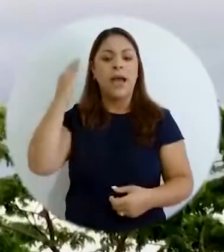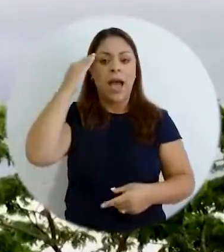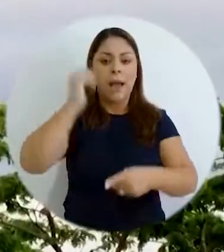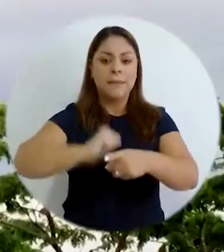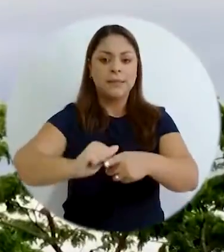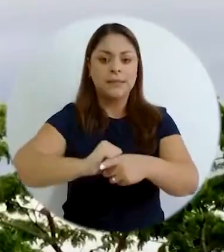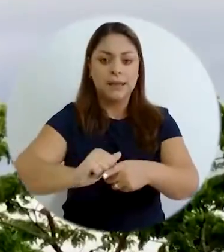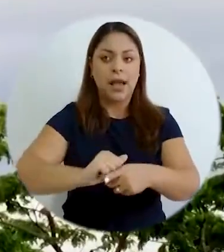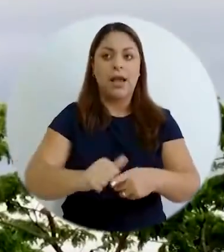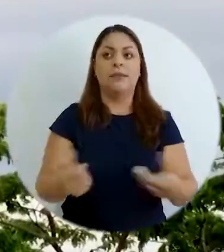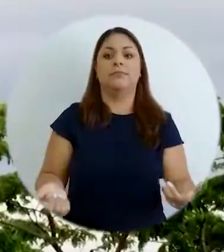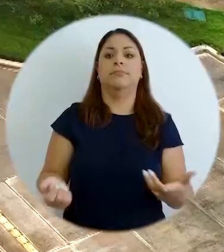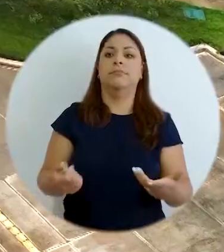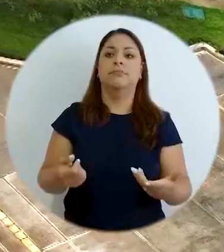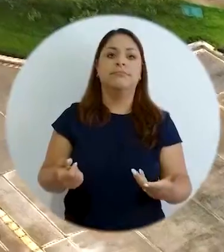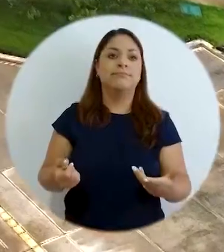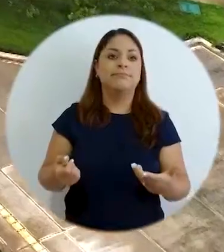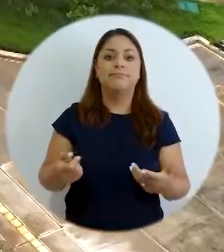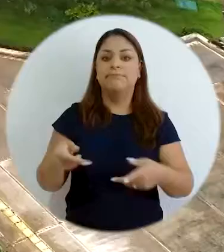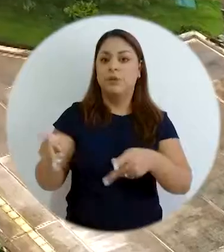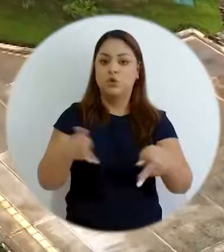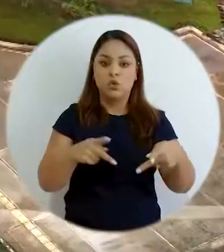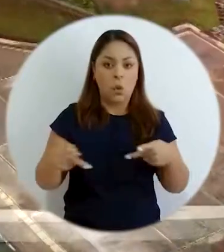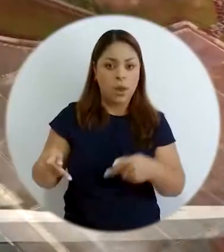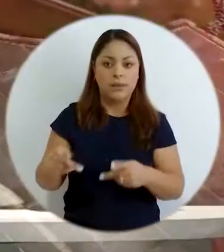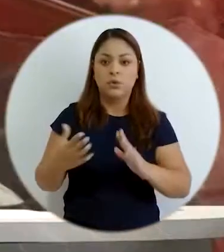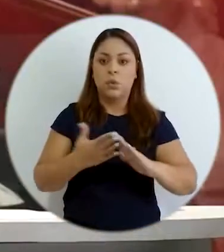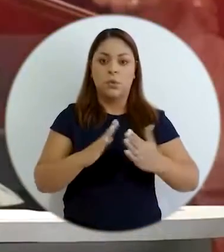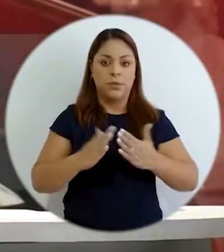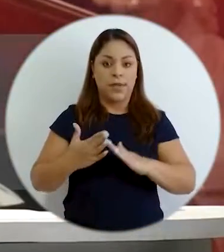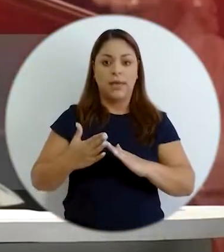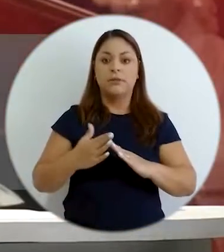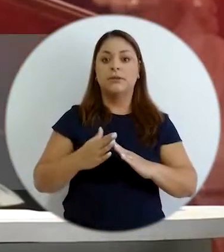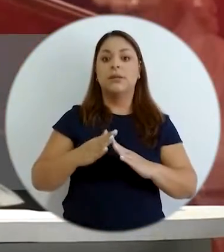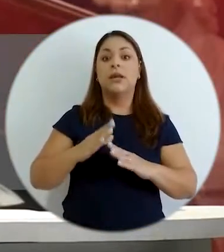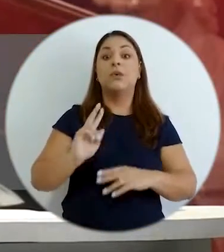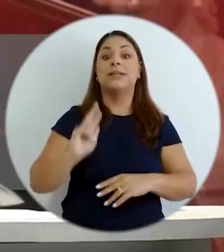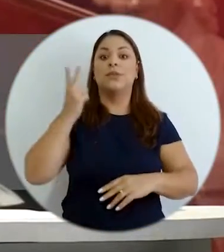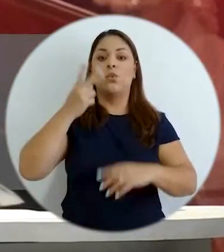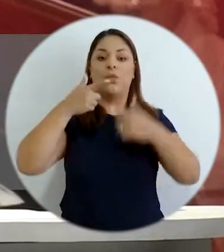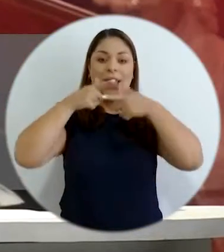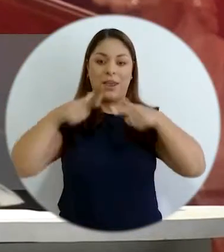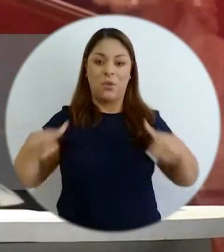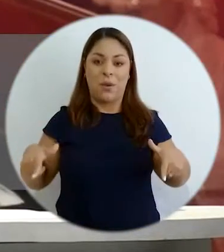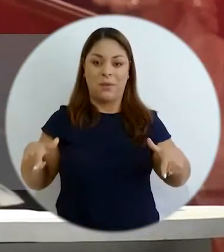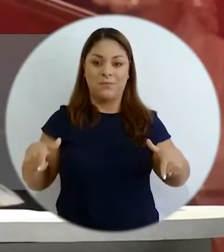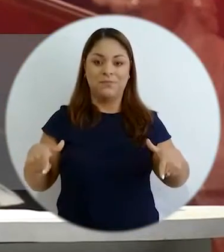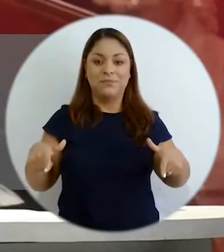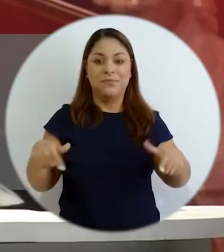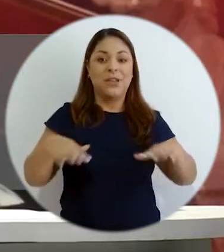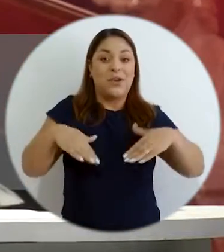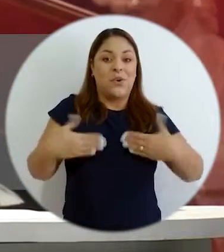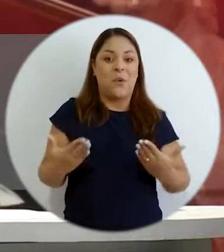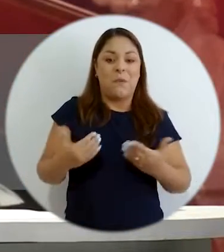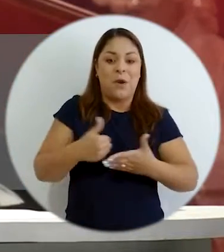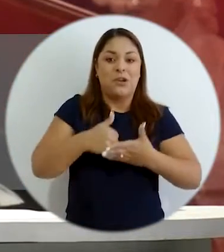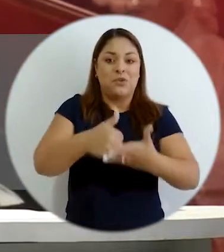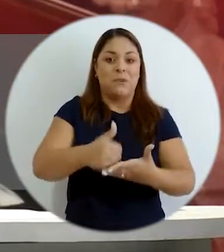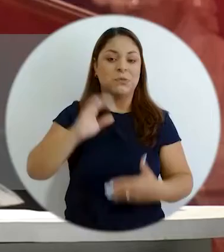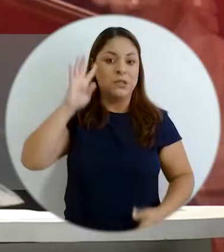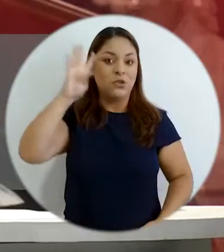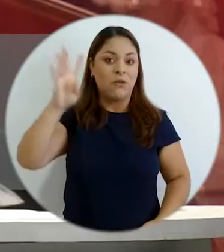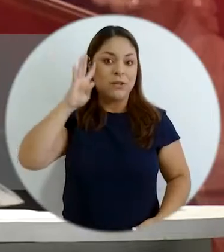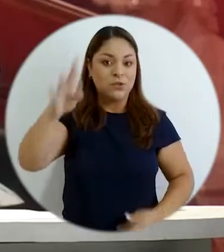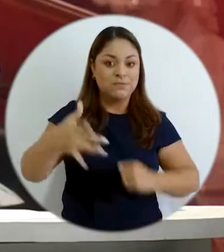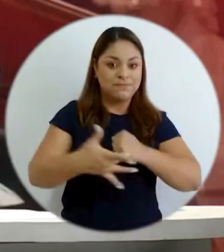capacitar digamos a las personas de las comunidades en una segunda lengua cómo